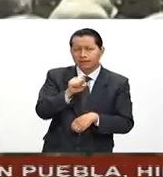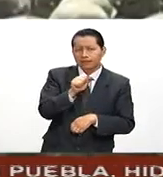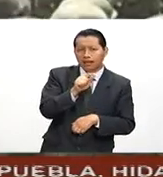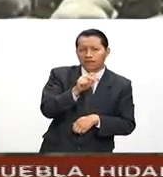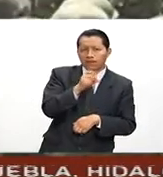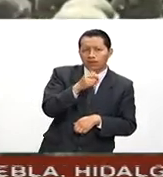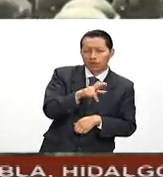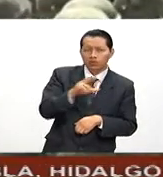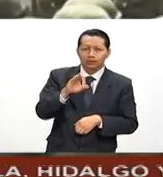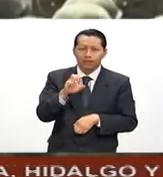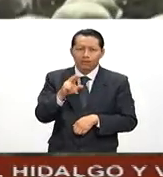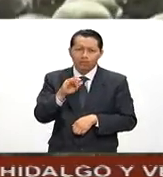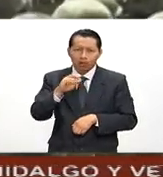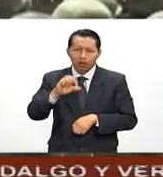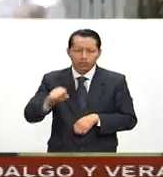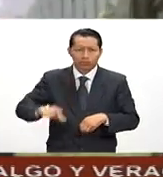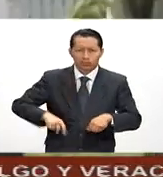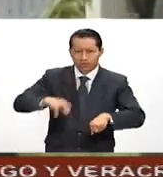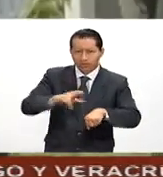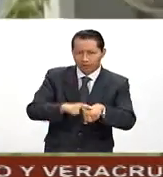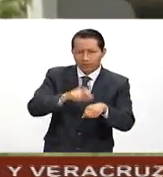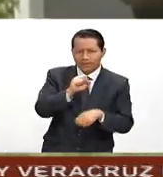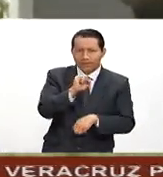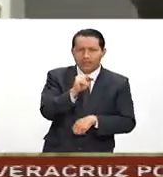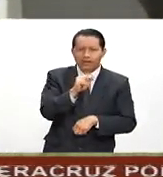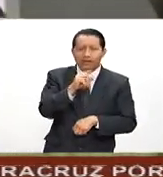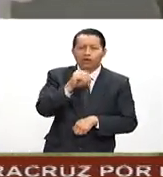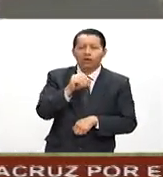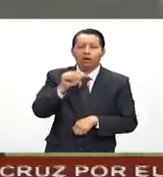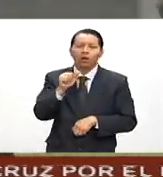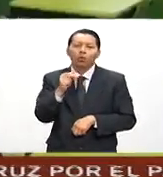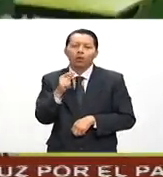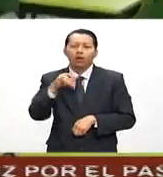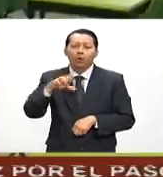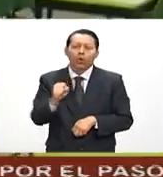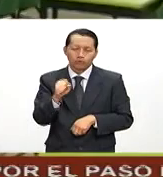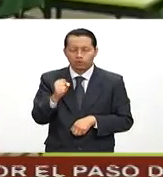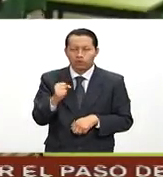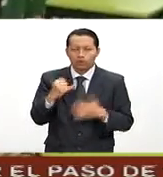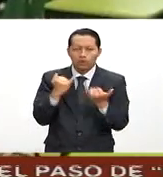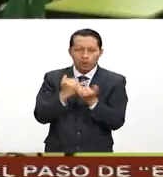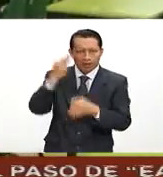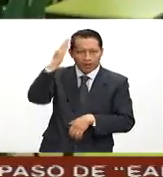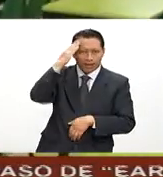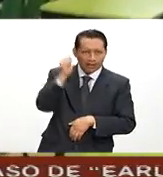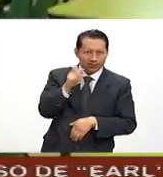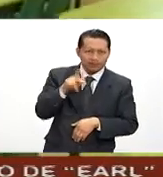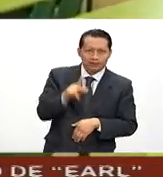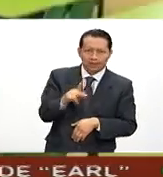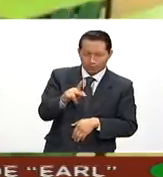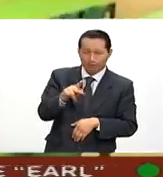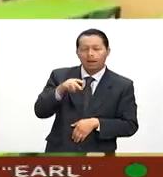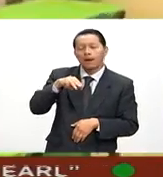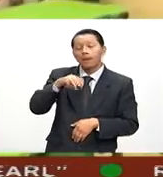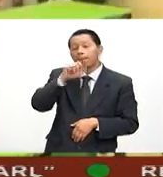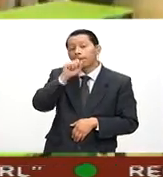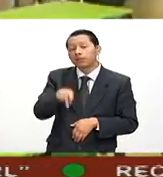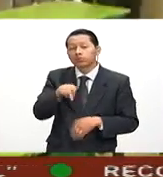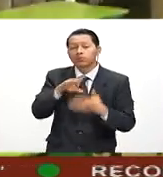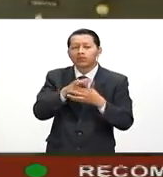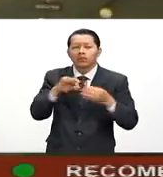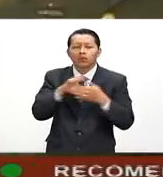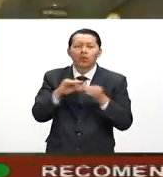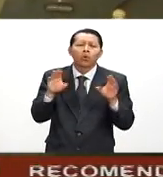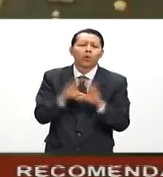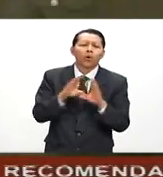y por el gobernador de Michoacán, Silvano Aureoles, el secretario Nuño Mayer reconoció el compromiso de las Fuerzas Armadas